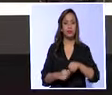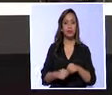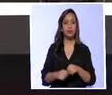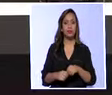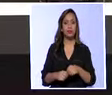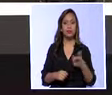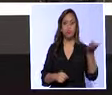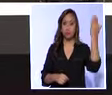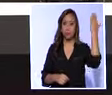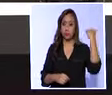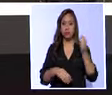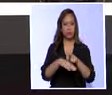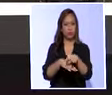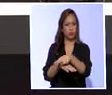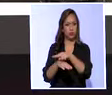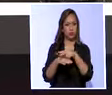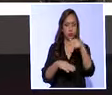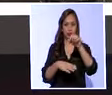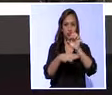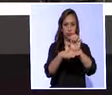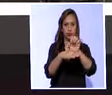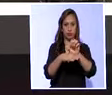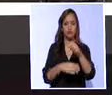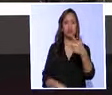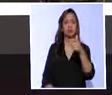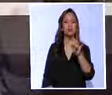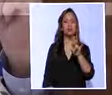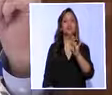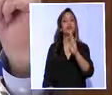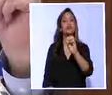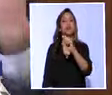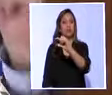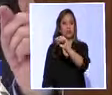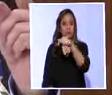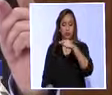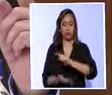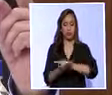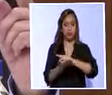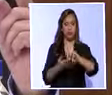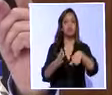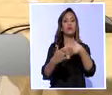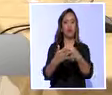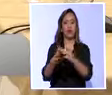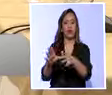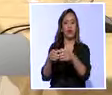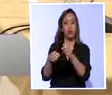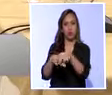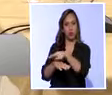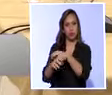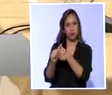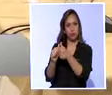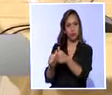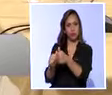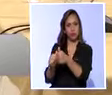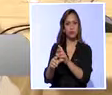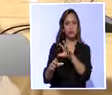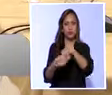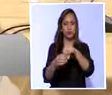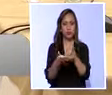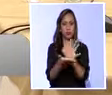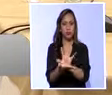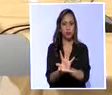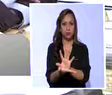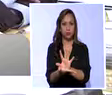El exfiscal general del Estado, Galo Chiriboga, llegó esta semana a la Comisión de Fiscalización de la Asamblea